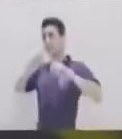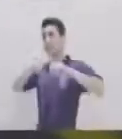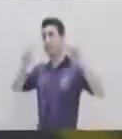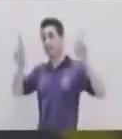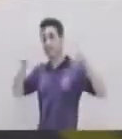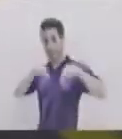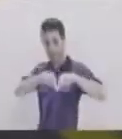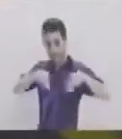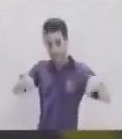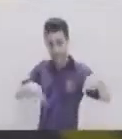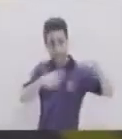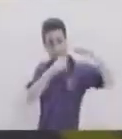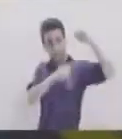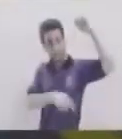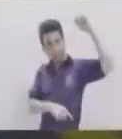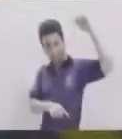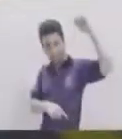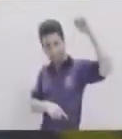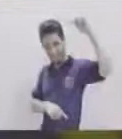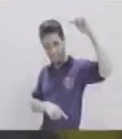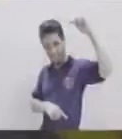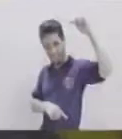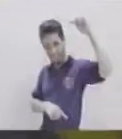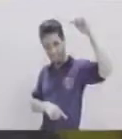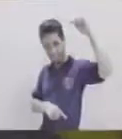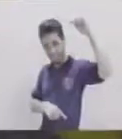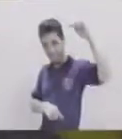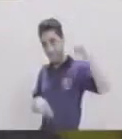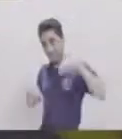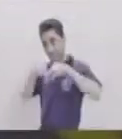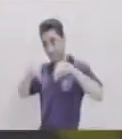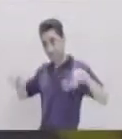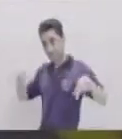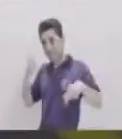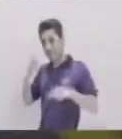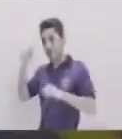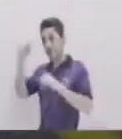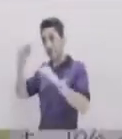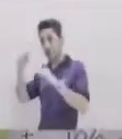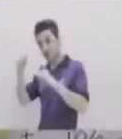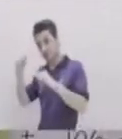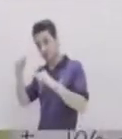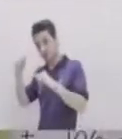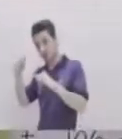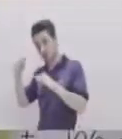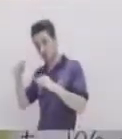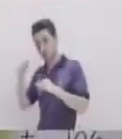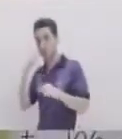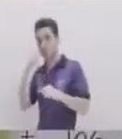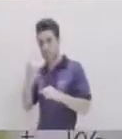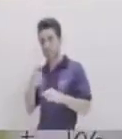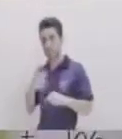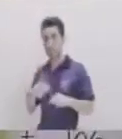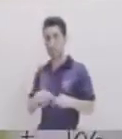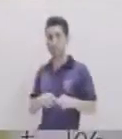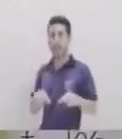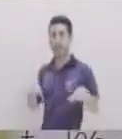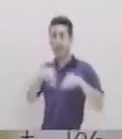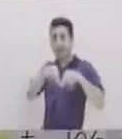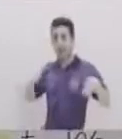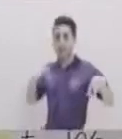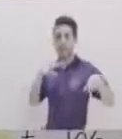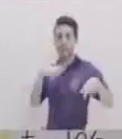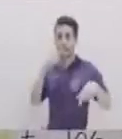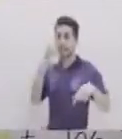diferencia Entre las longitudes De donde él logró detener Esta regla Que fueron Con 21 centímetros Y la longitud Del billete